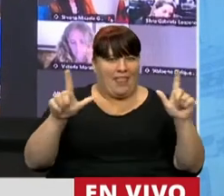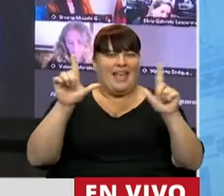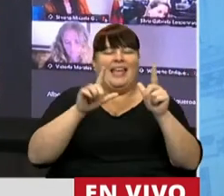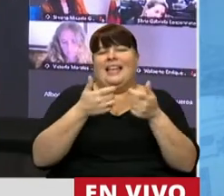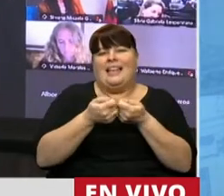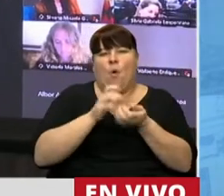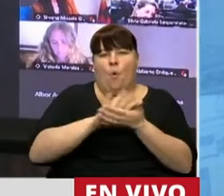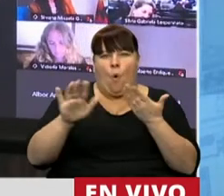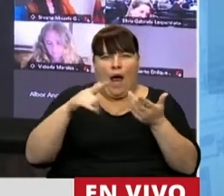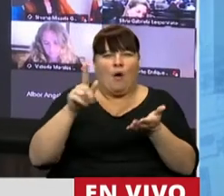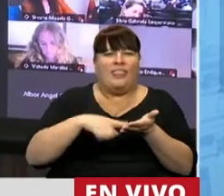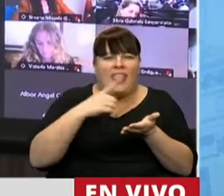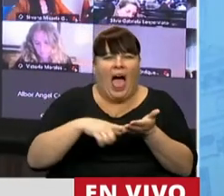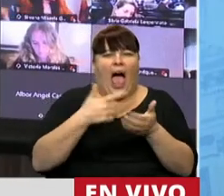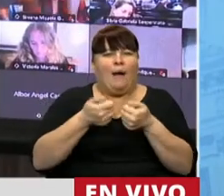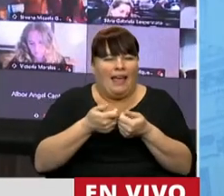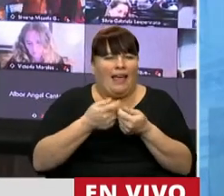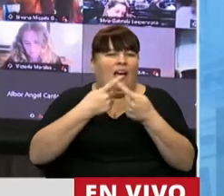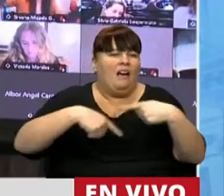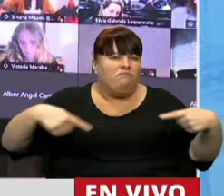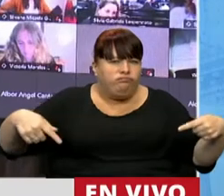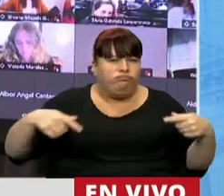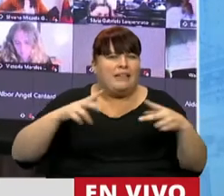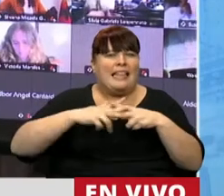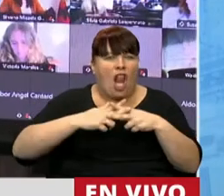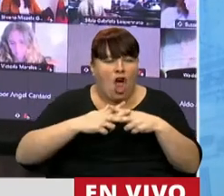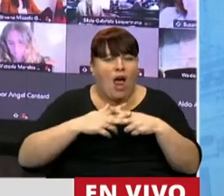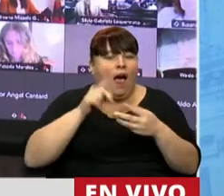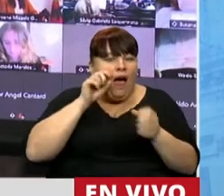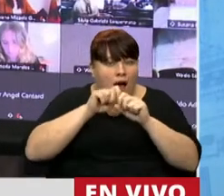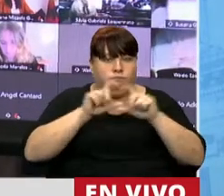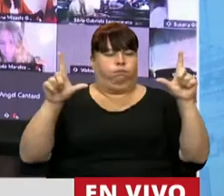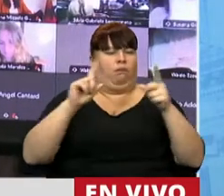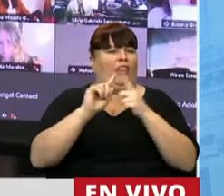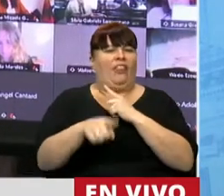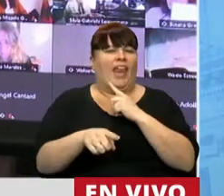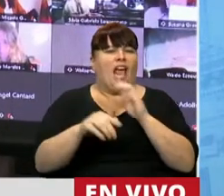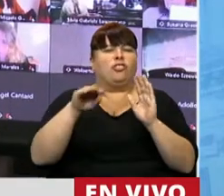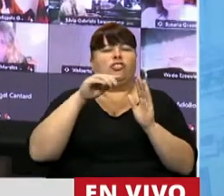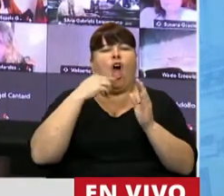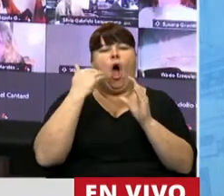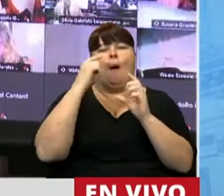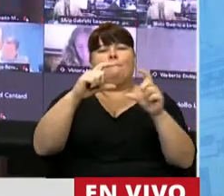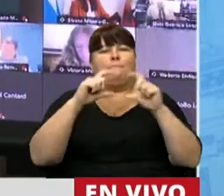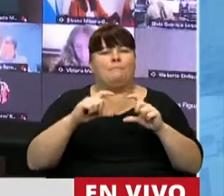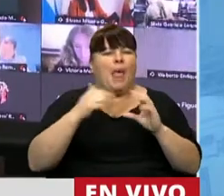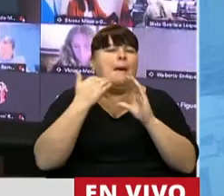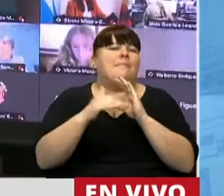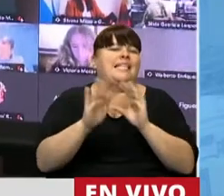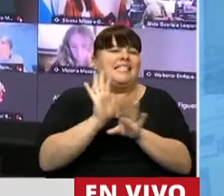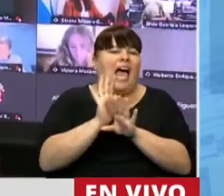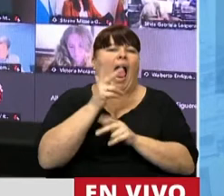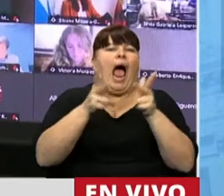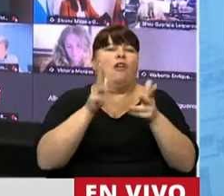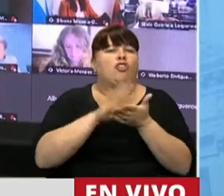teléfonos inteligentes, de las tablets y de otros dispositivos tecnológicos una serie de mensajes que se van a